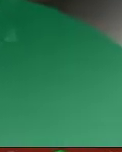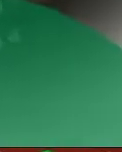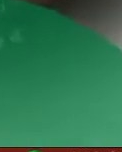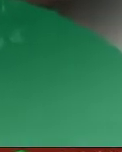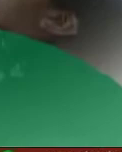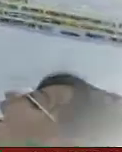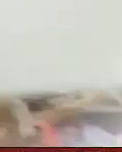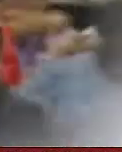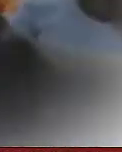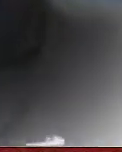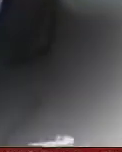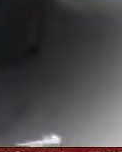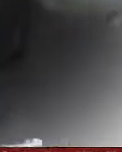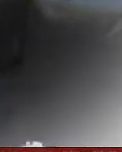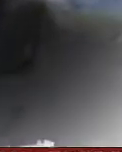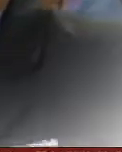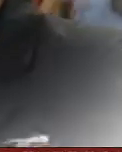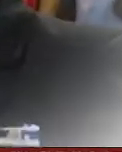¿Qué es el tabaco?